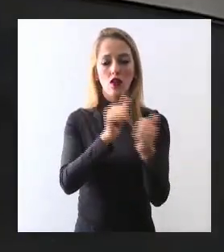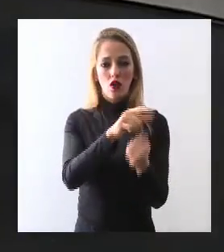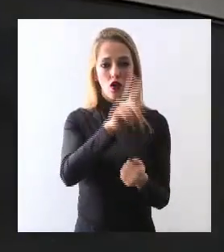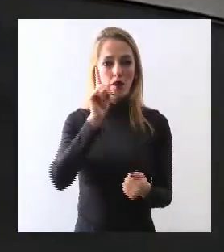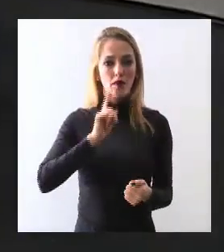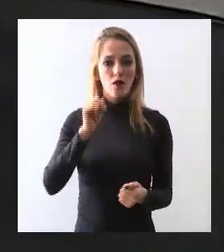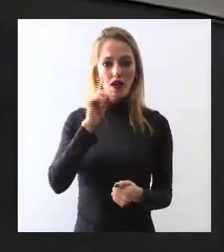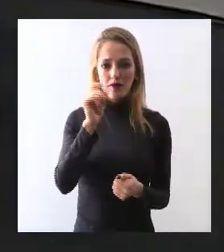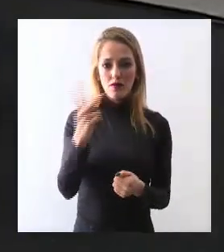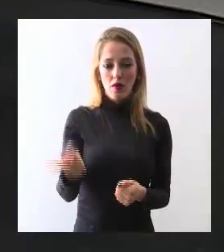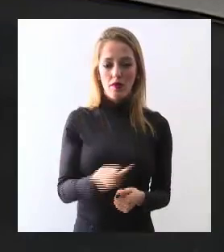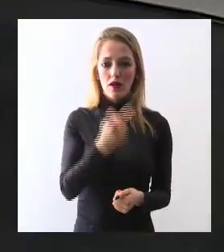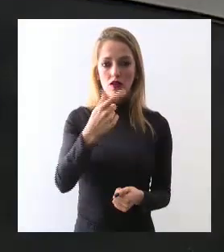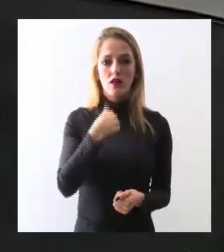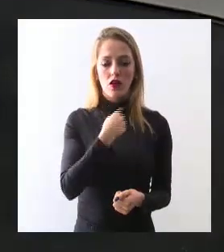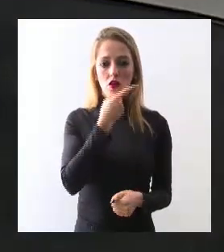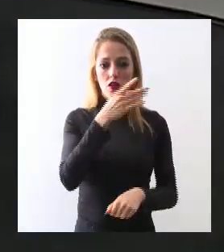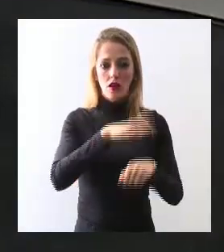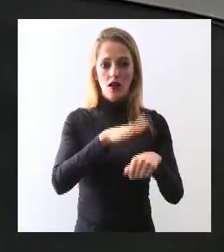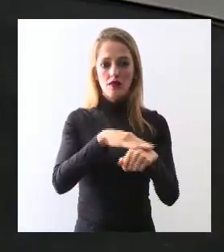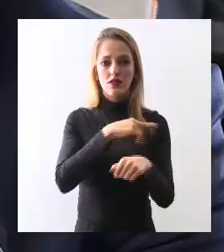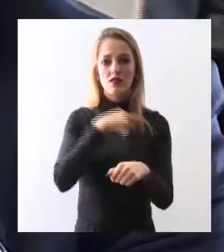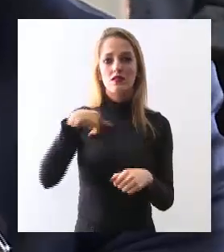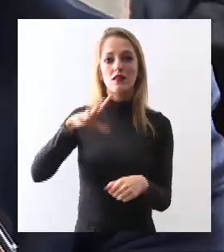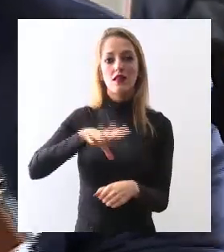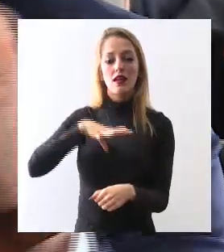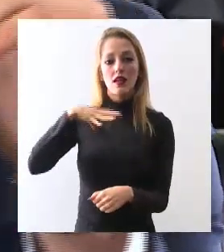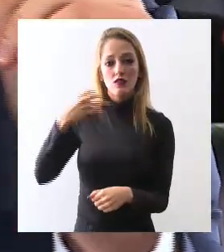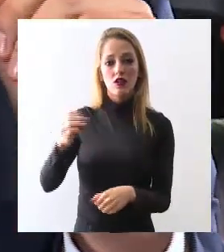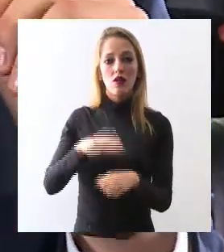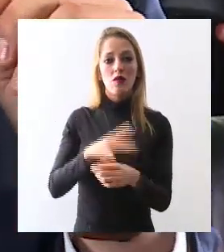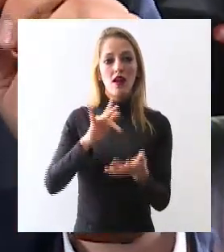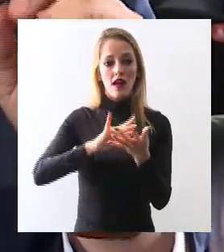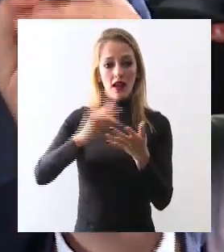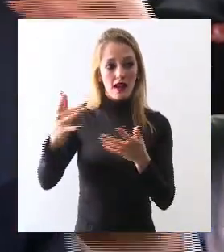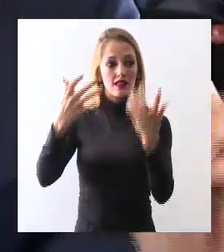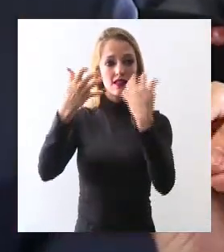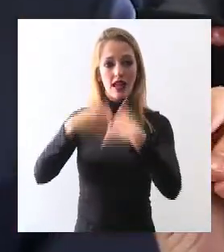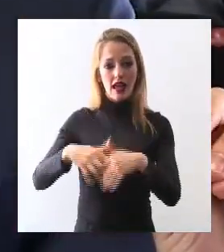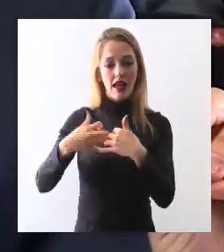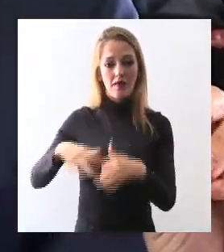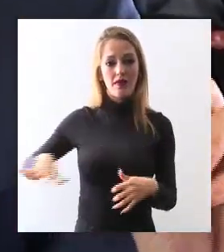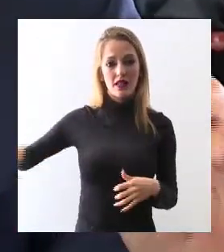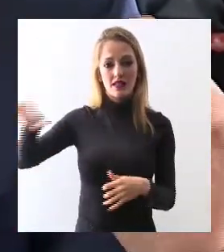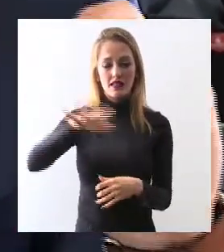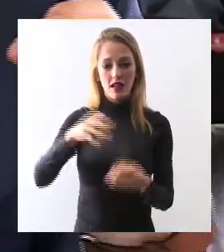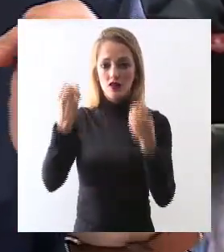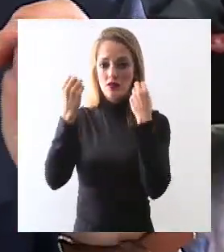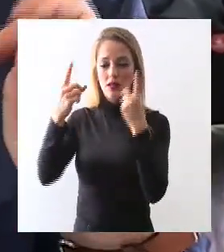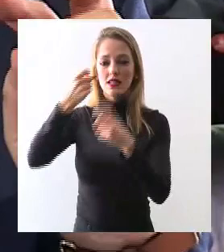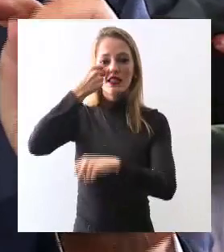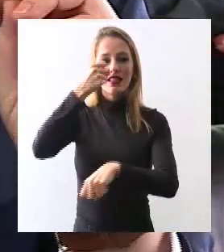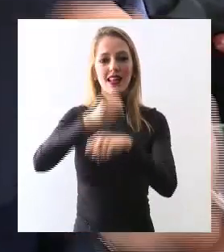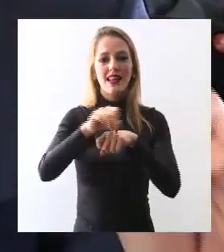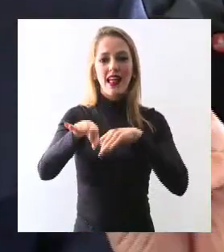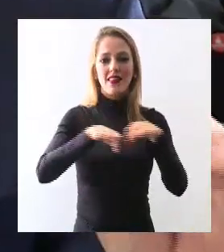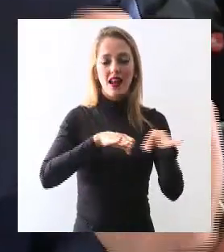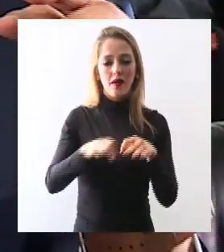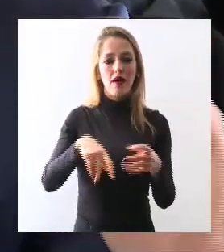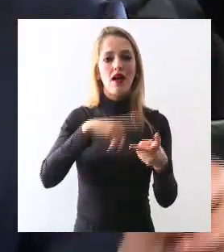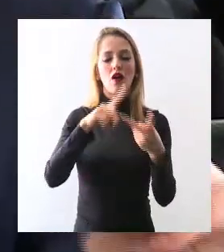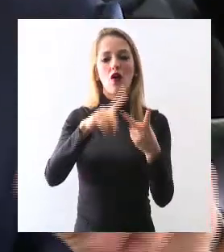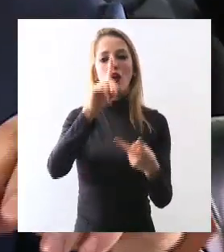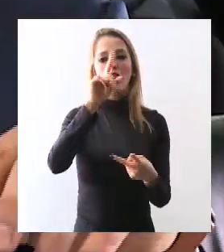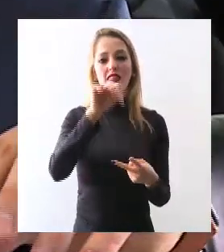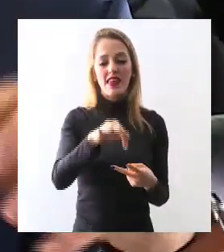hicimos un gran esfuerzo y aquí gracias a nuestros empresarios, reconociendo a la Secretaría del Trabajo, al DIF,